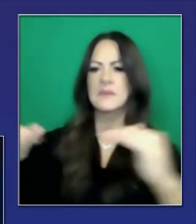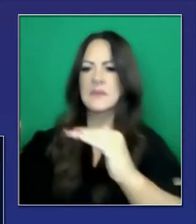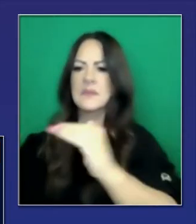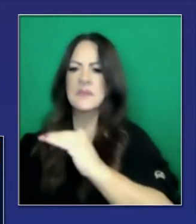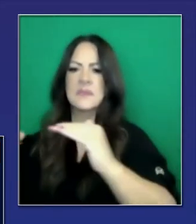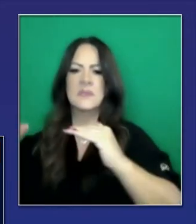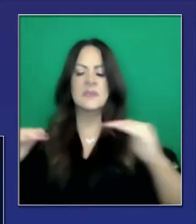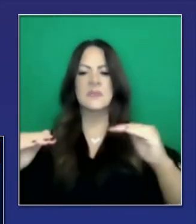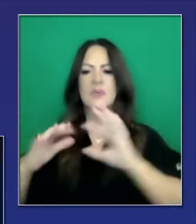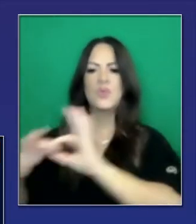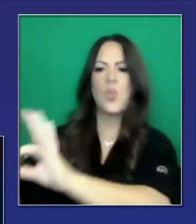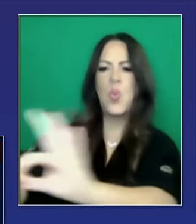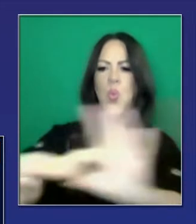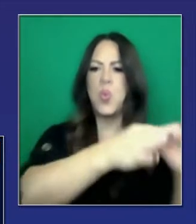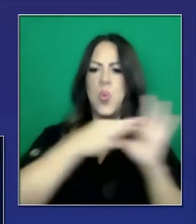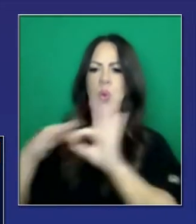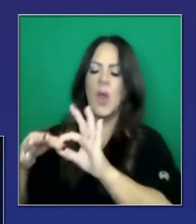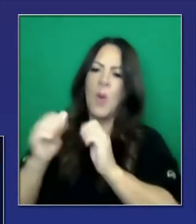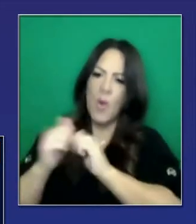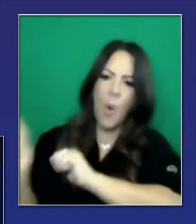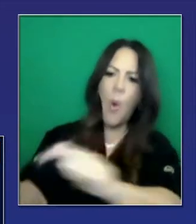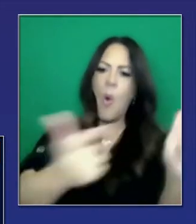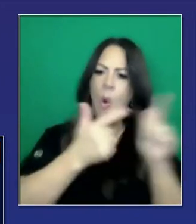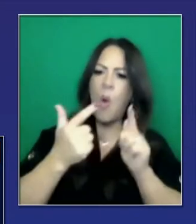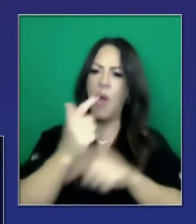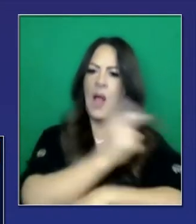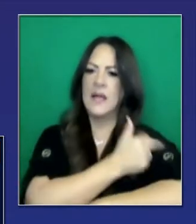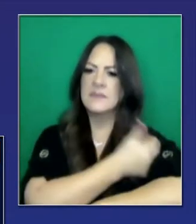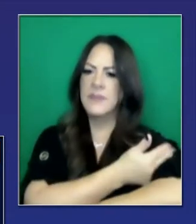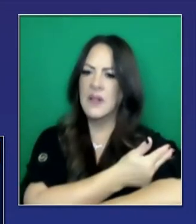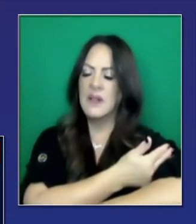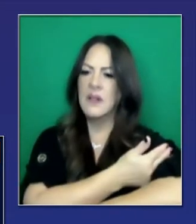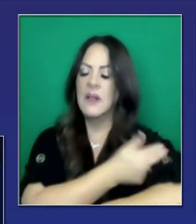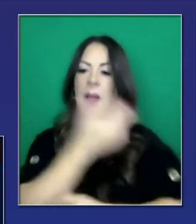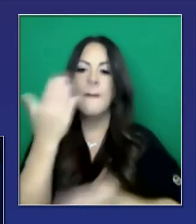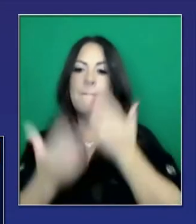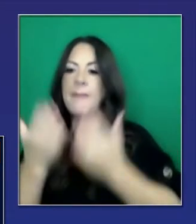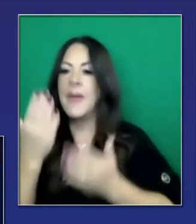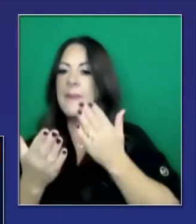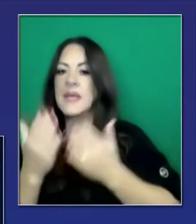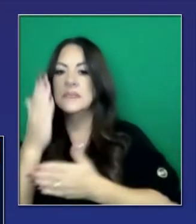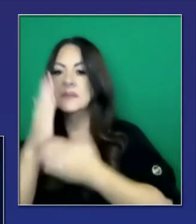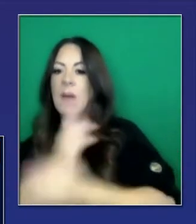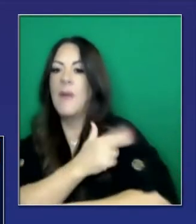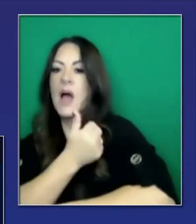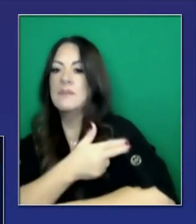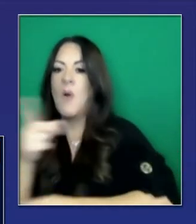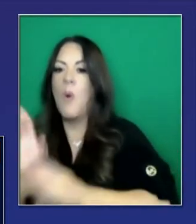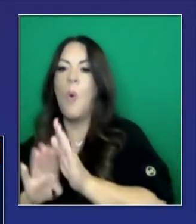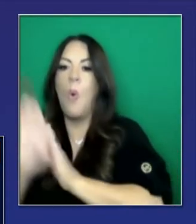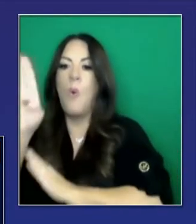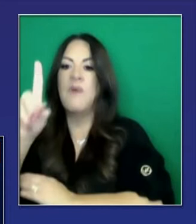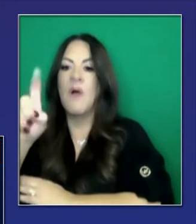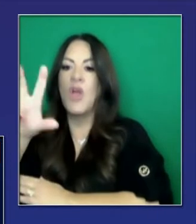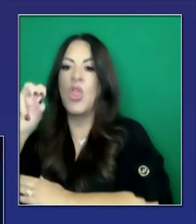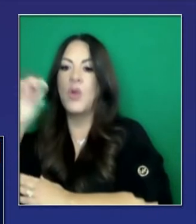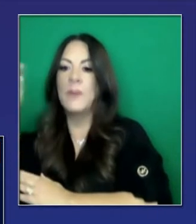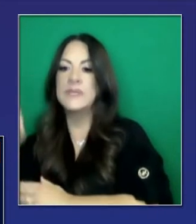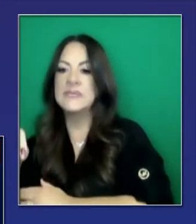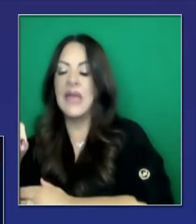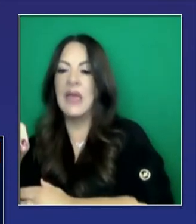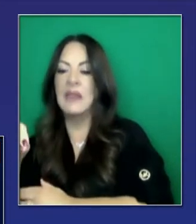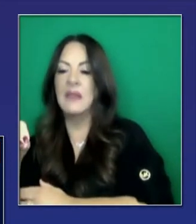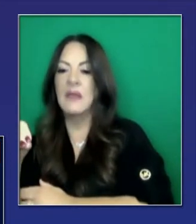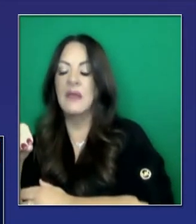nivelación de cargas. ¿Qué significa la nivelación de cargas? Que algunos hospitales están al 130%, otros al 70%.